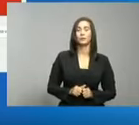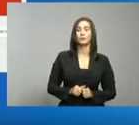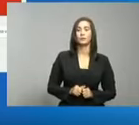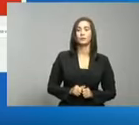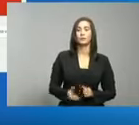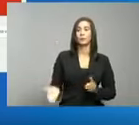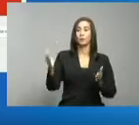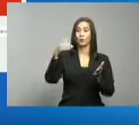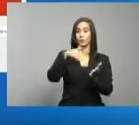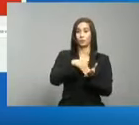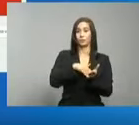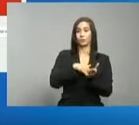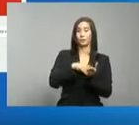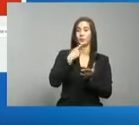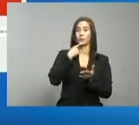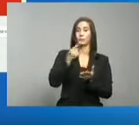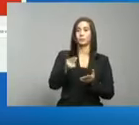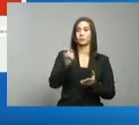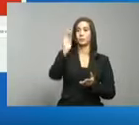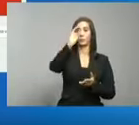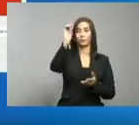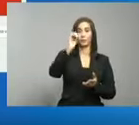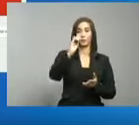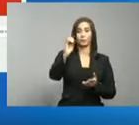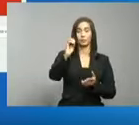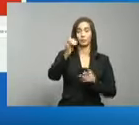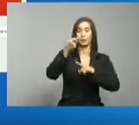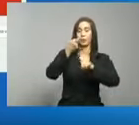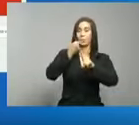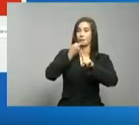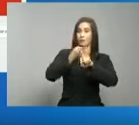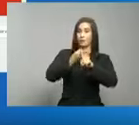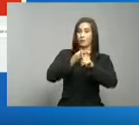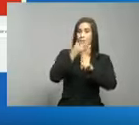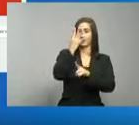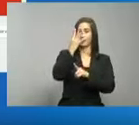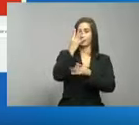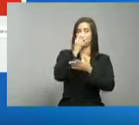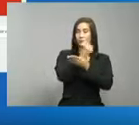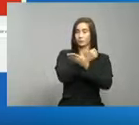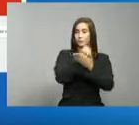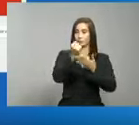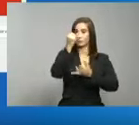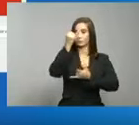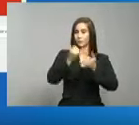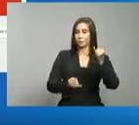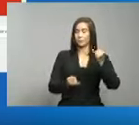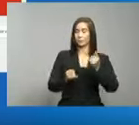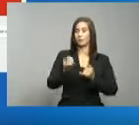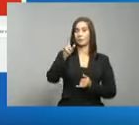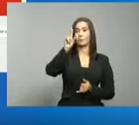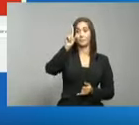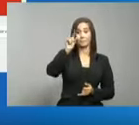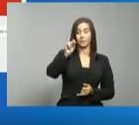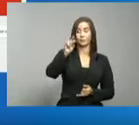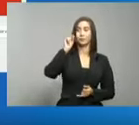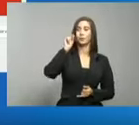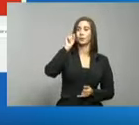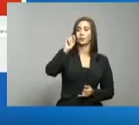Repetimos que la tasa de positividad de las últimas cuatro semanas es de 20